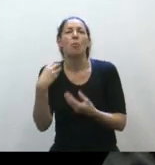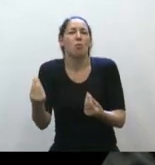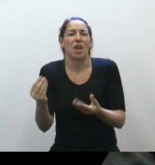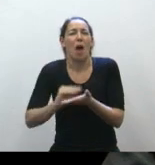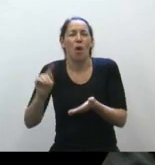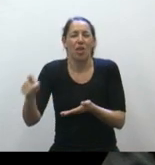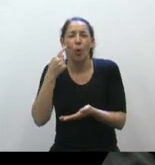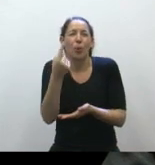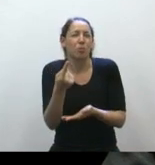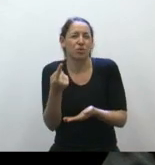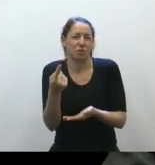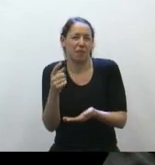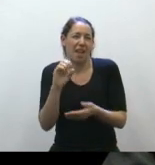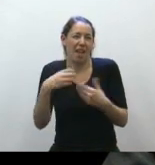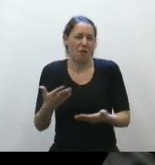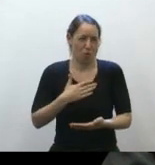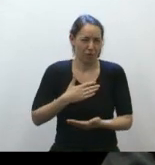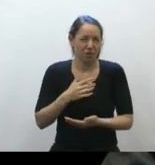en leer un pedacito y no leer otro, pedacito.